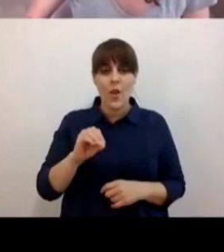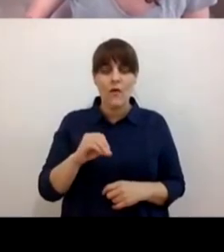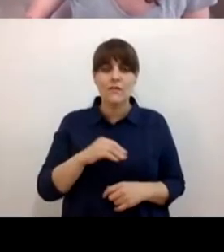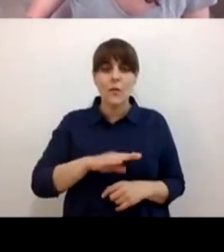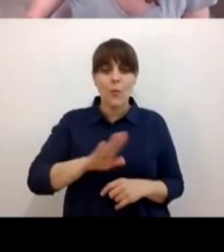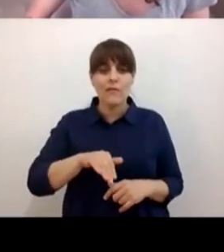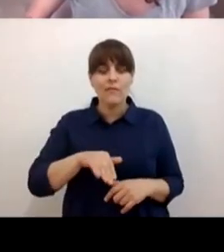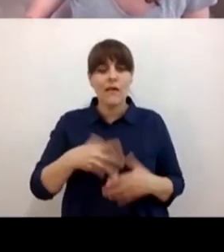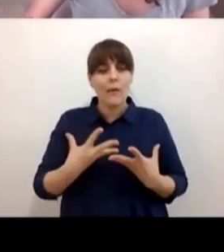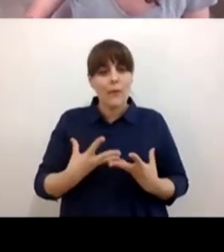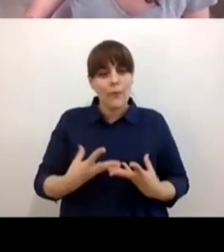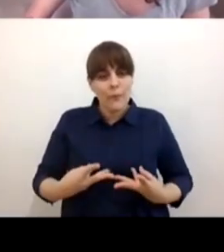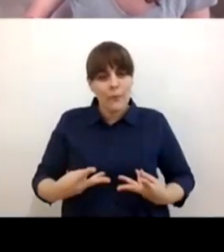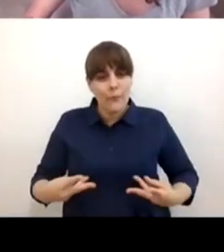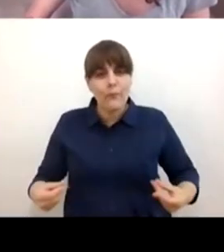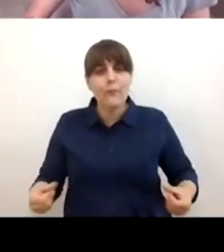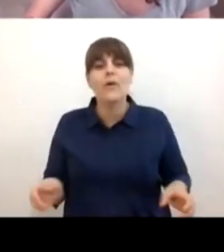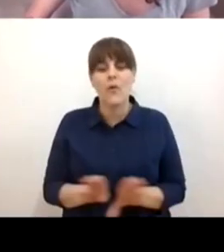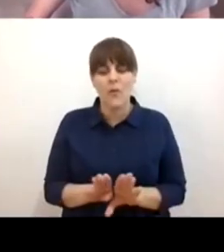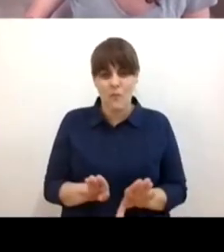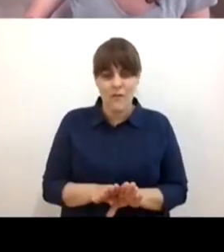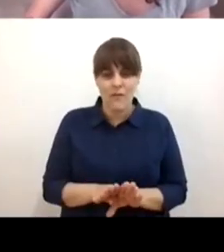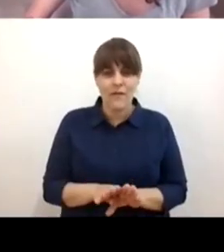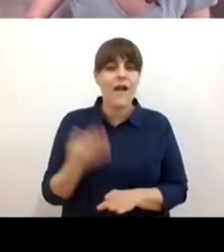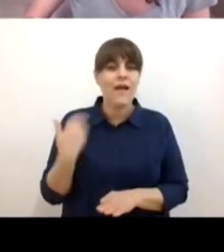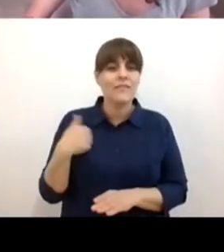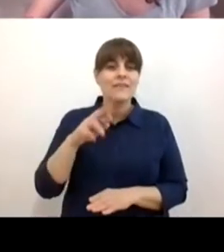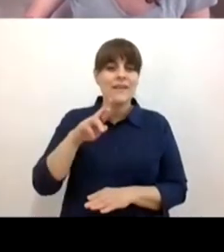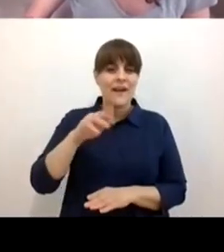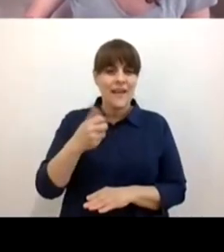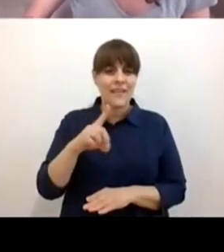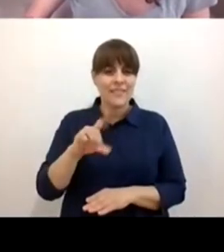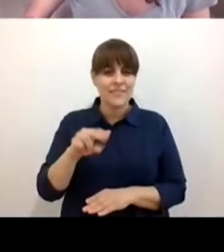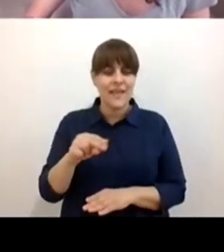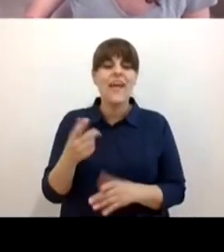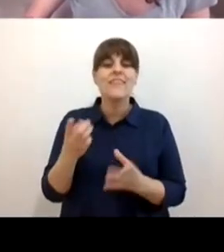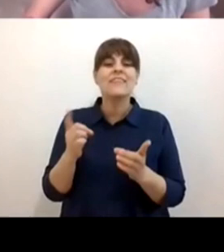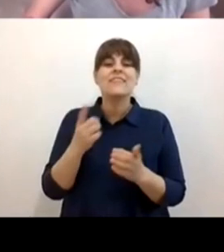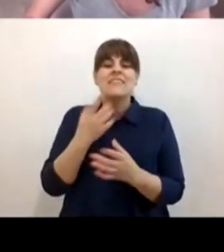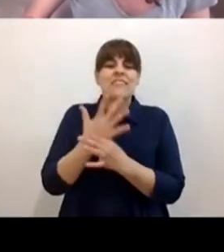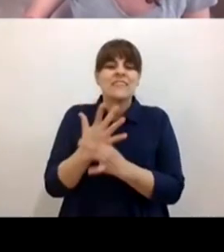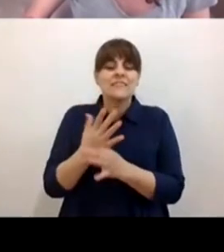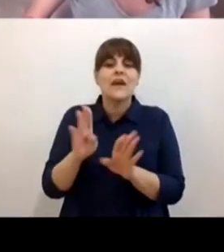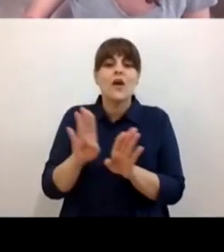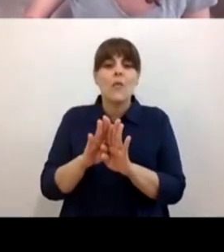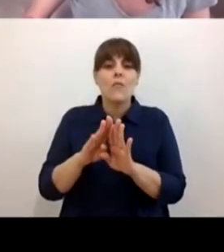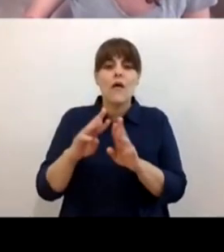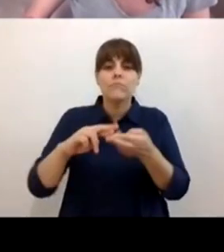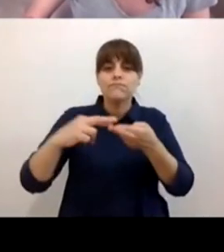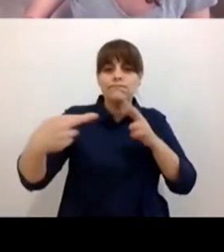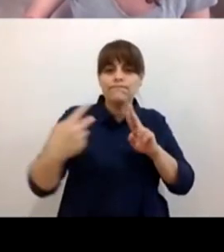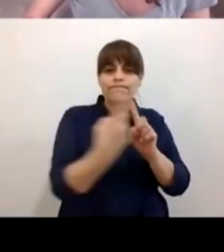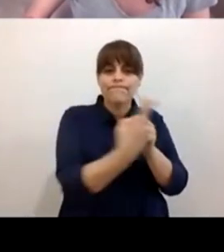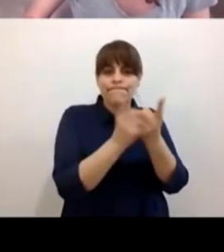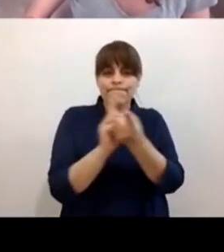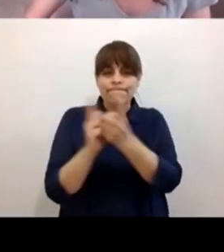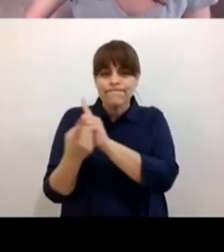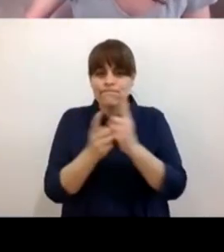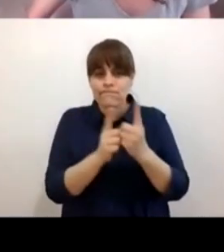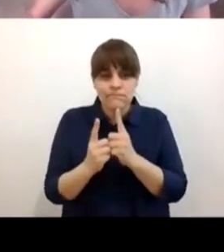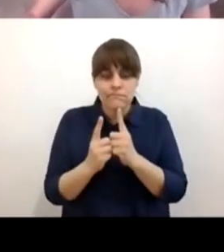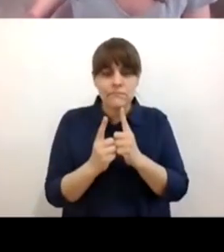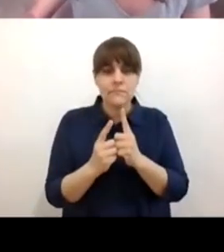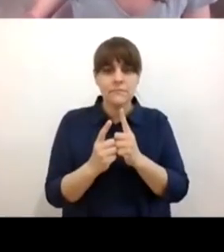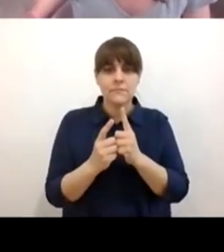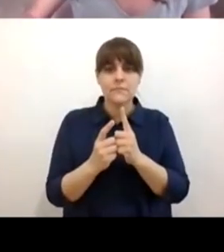sea es un momentito lo que dice Reina de la parte relacional cómo es importante tener una relación